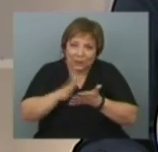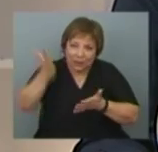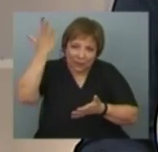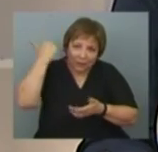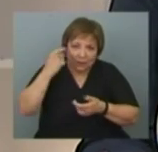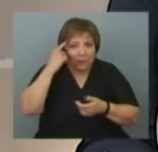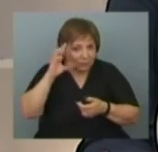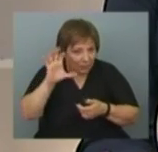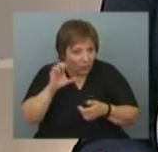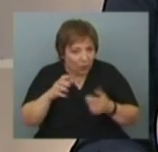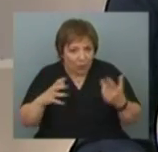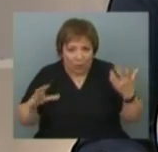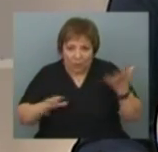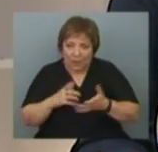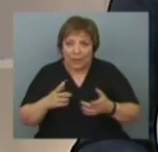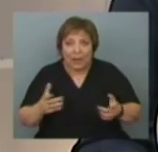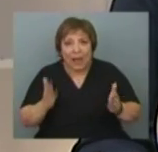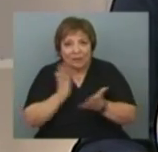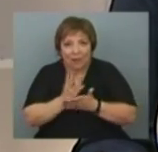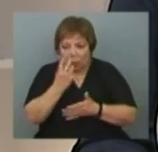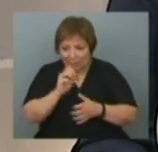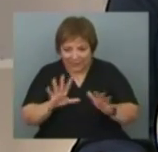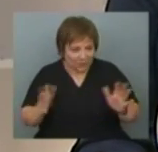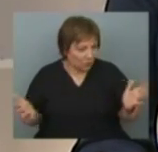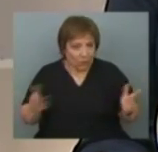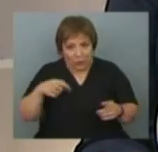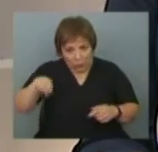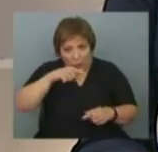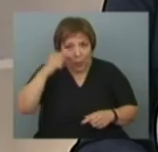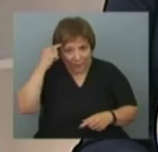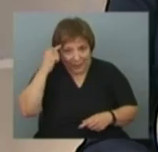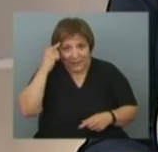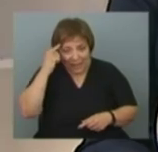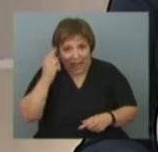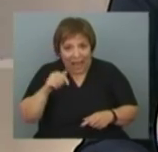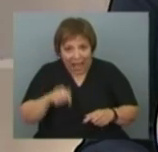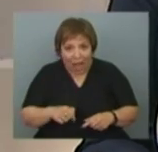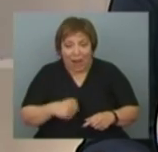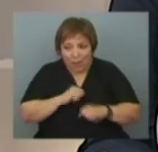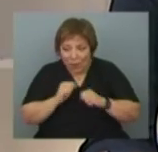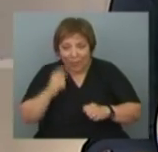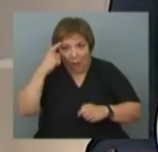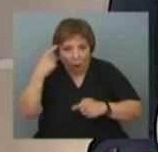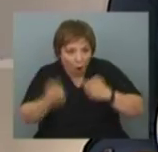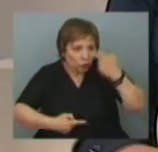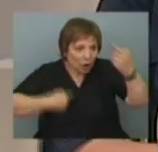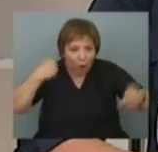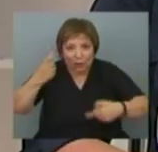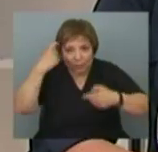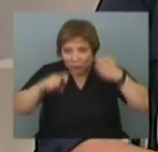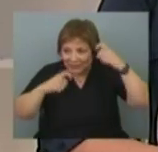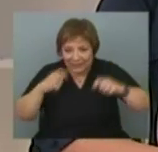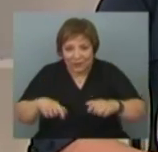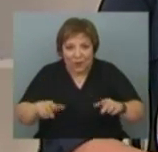Que atravesó el país y que fue el que encontramos en el 2005, pensemos que hoy podemos ir a más, hoy podemos ir a pensar esto,